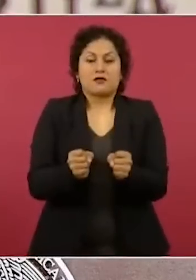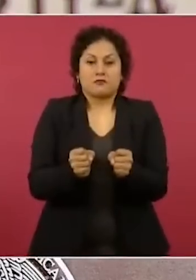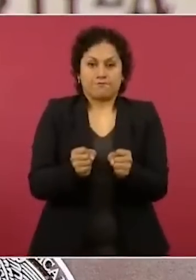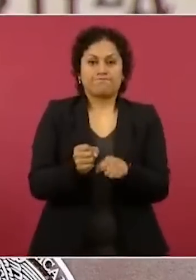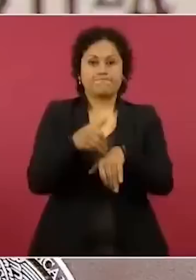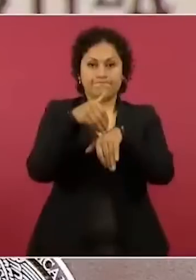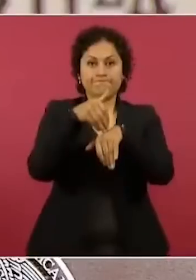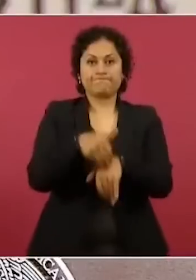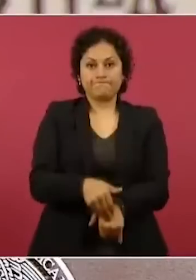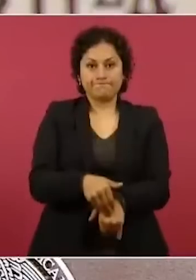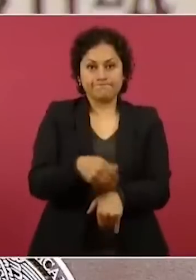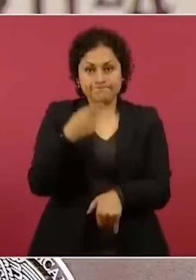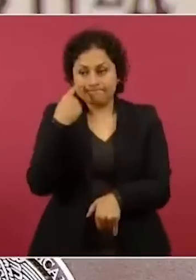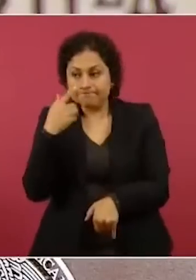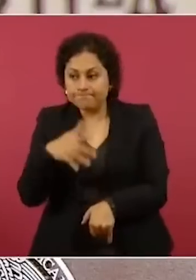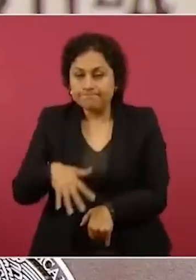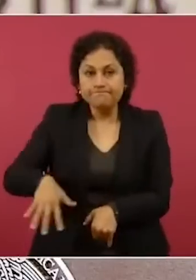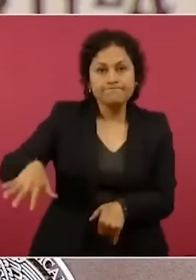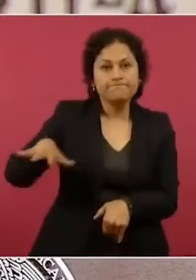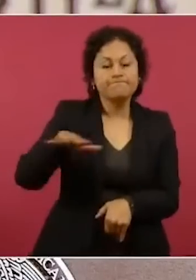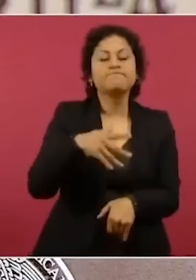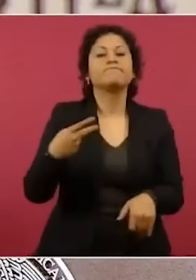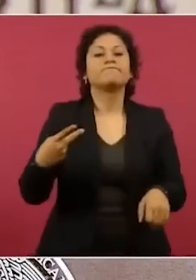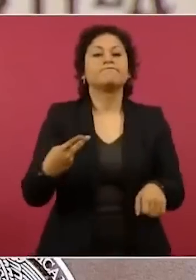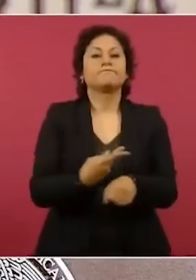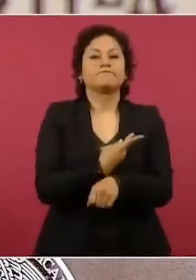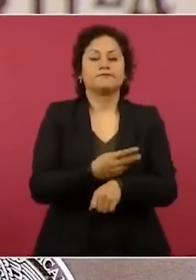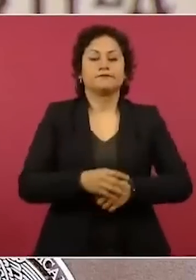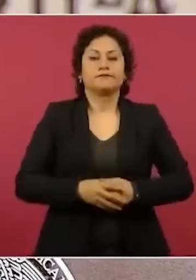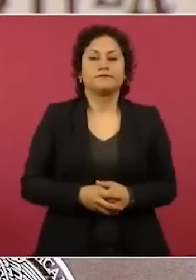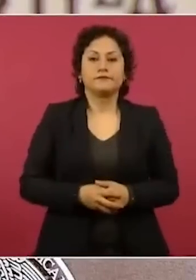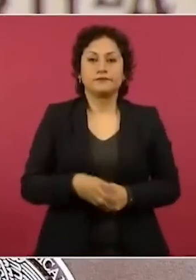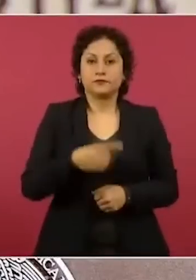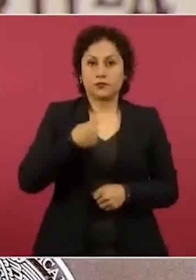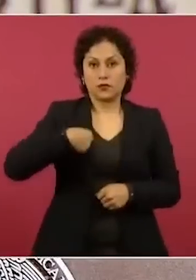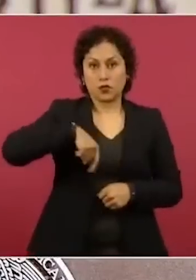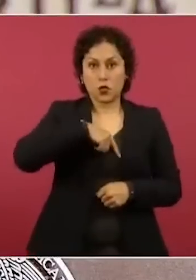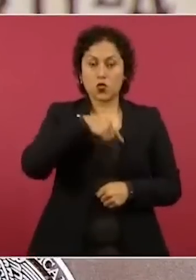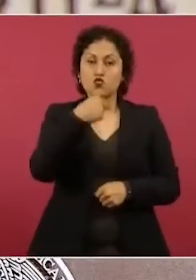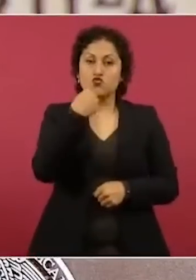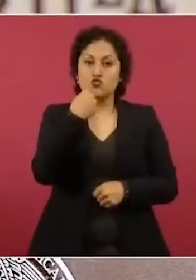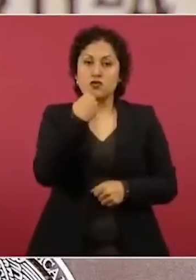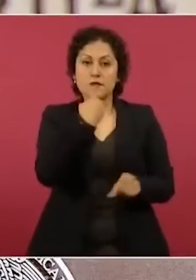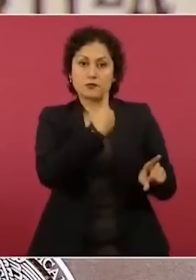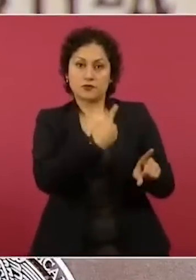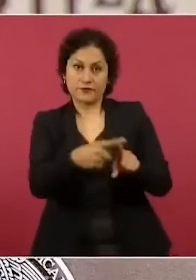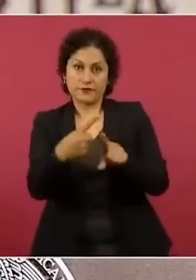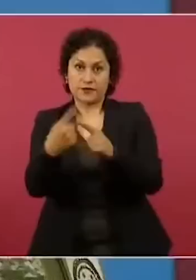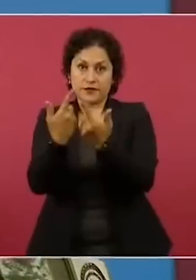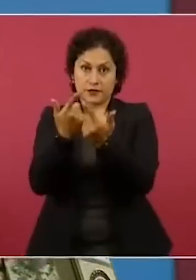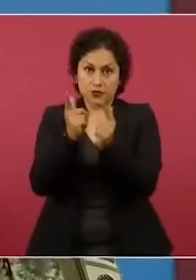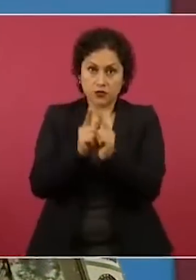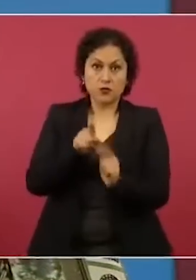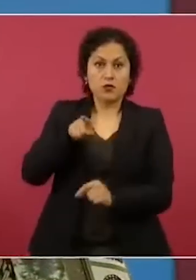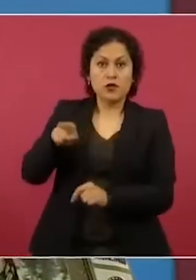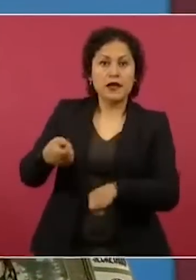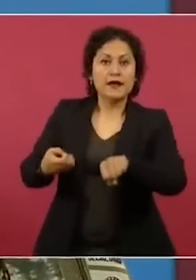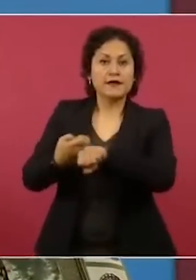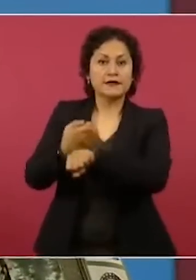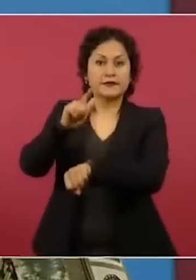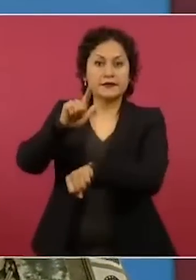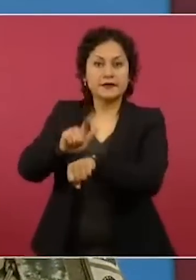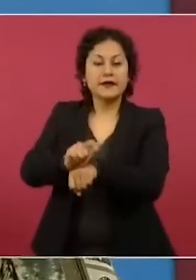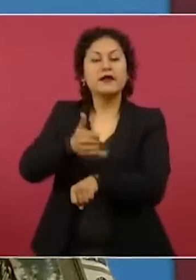actividad de desaparición, se emplearon una serie de fuerzas locales y fuerzas en apoyo, ahorita